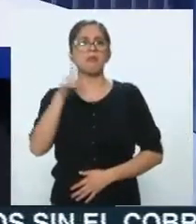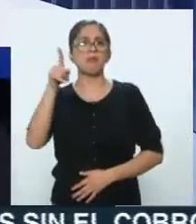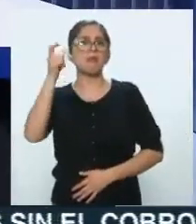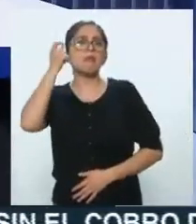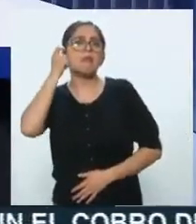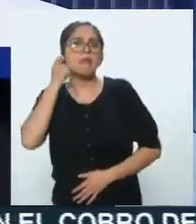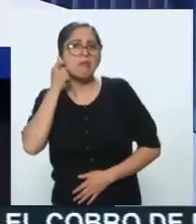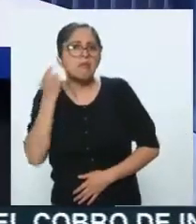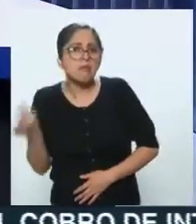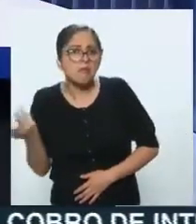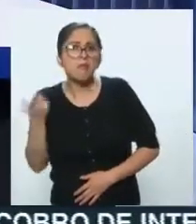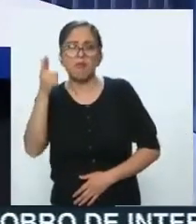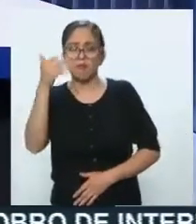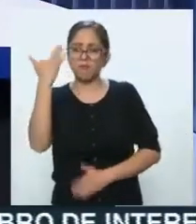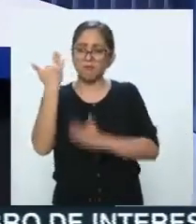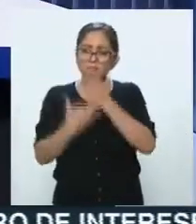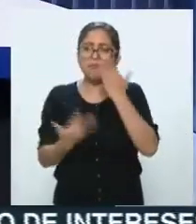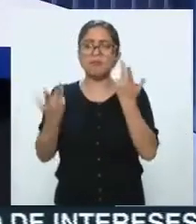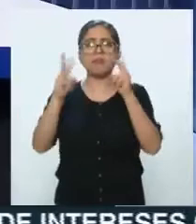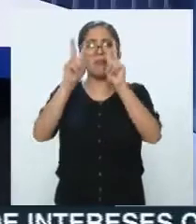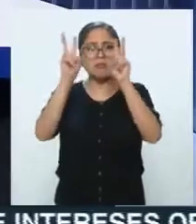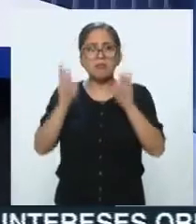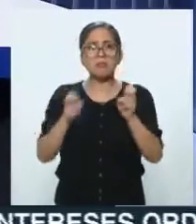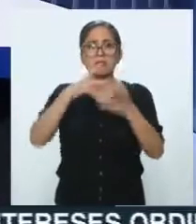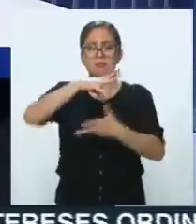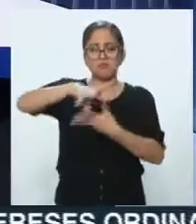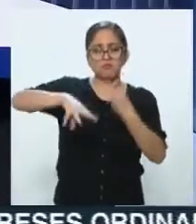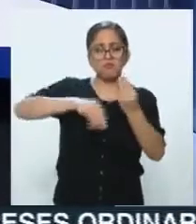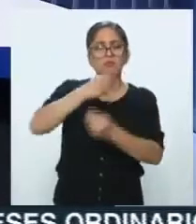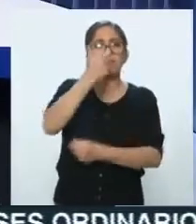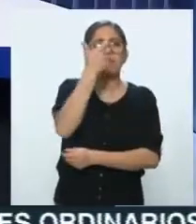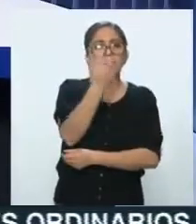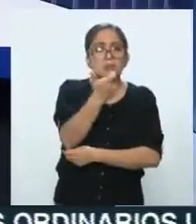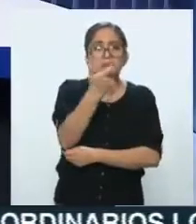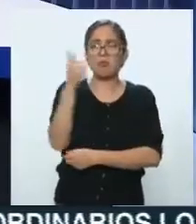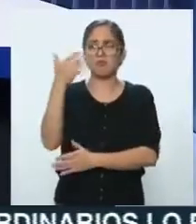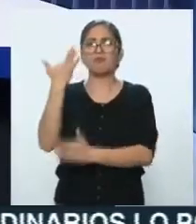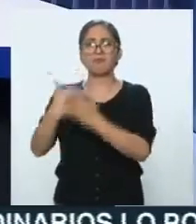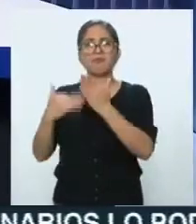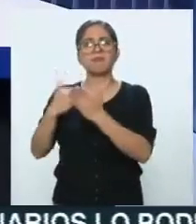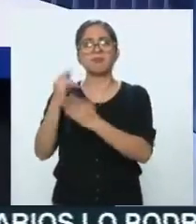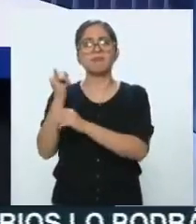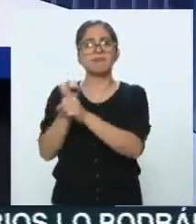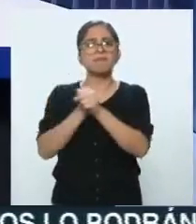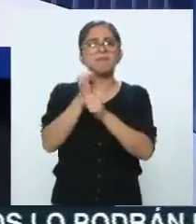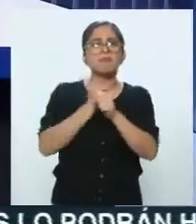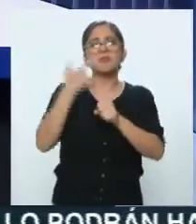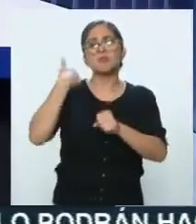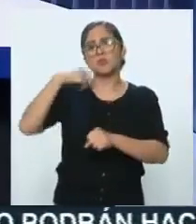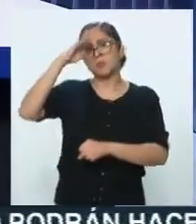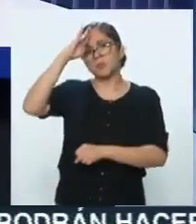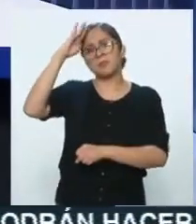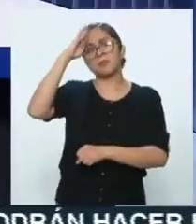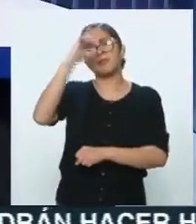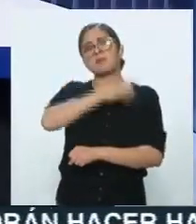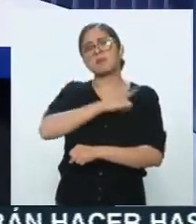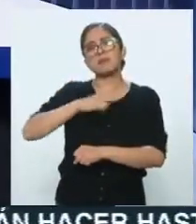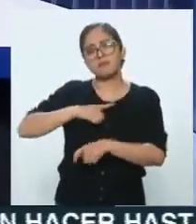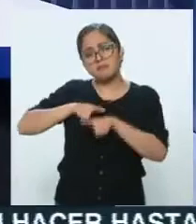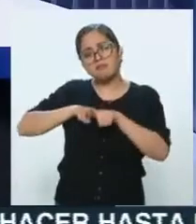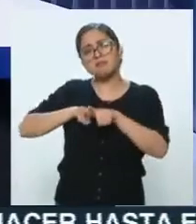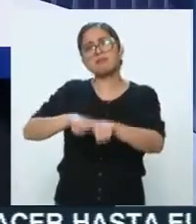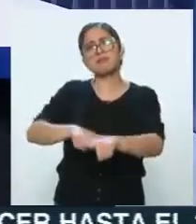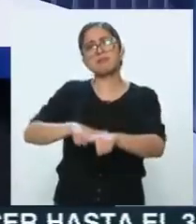esta economía terrible del delito. Y hay líneas de investigación que se tienen que seguir, nuevas líneas de